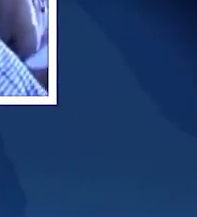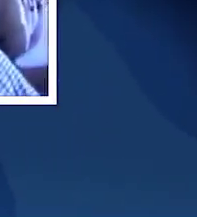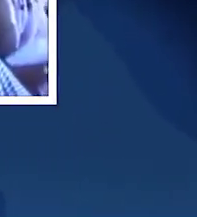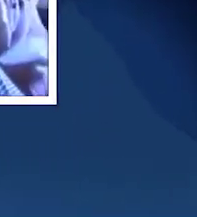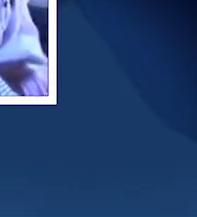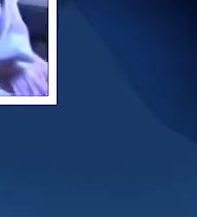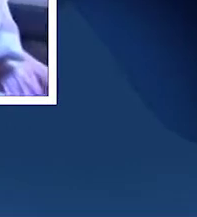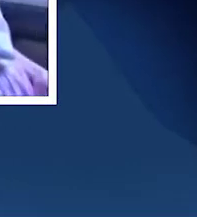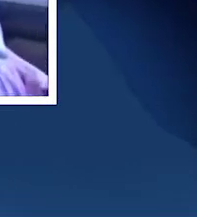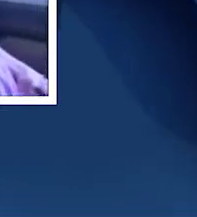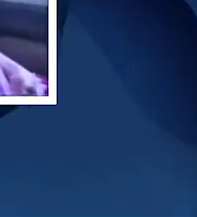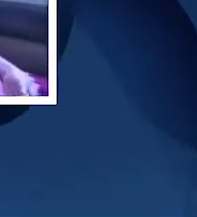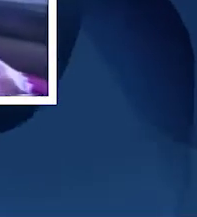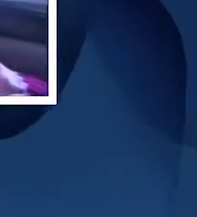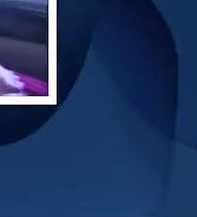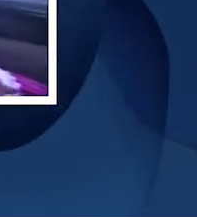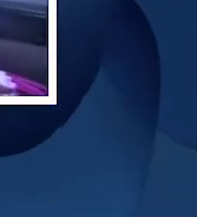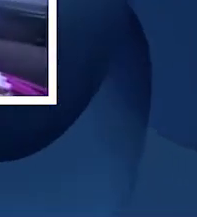¿Qué tal,